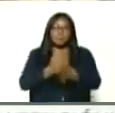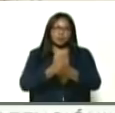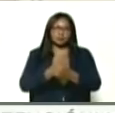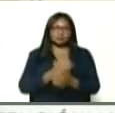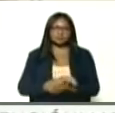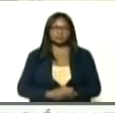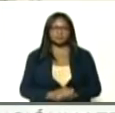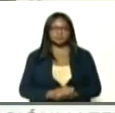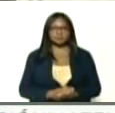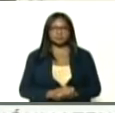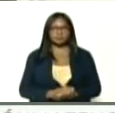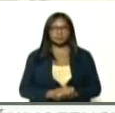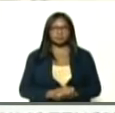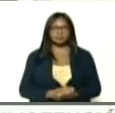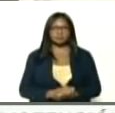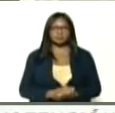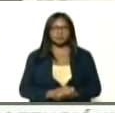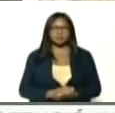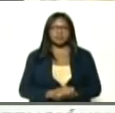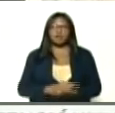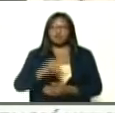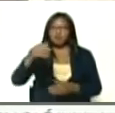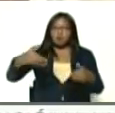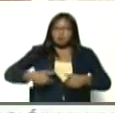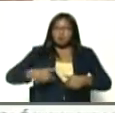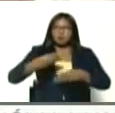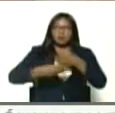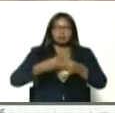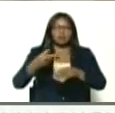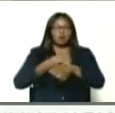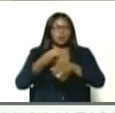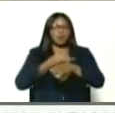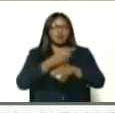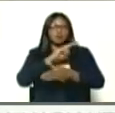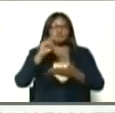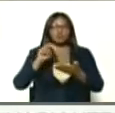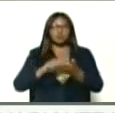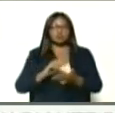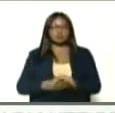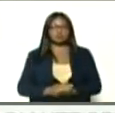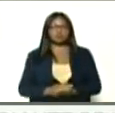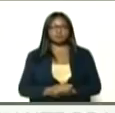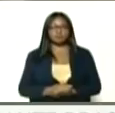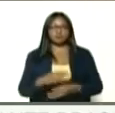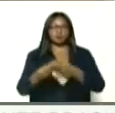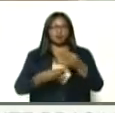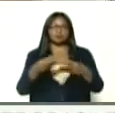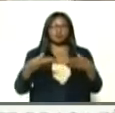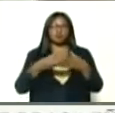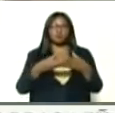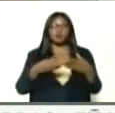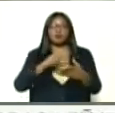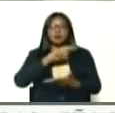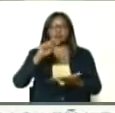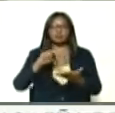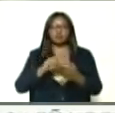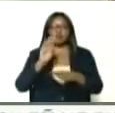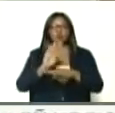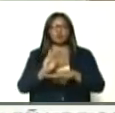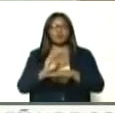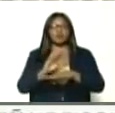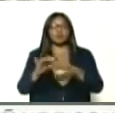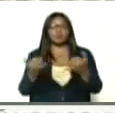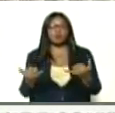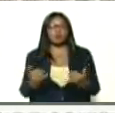y, el esfuerzo, que usted hace, desde el gobierno nacional, en lo que hace, la Comisión Nacional, para la Prevención,